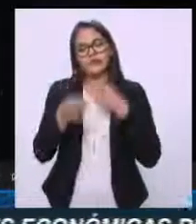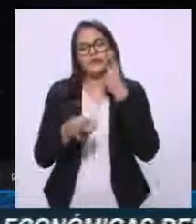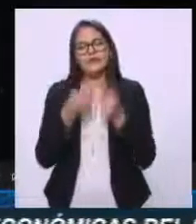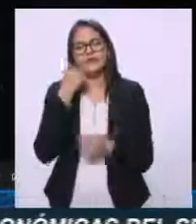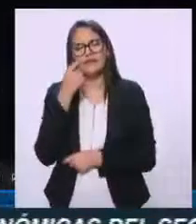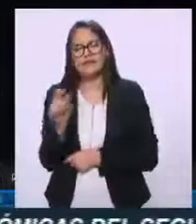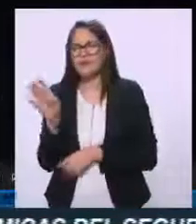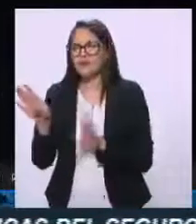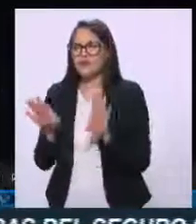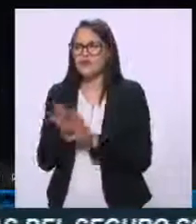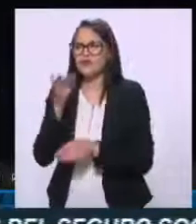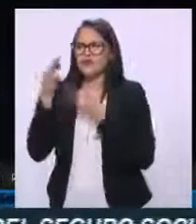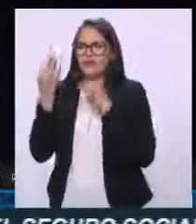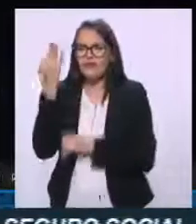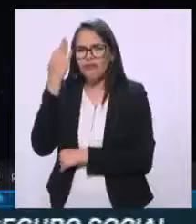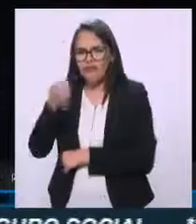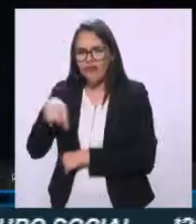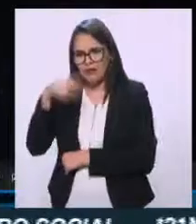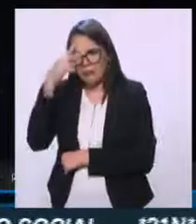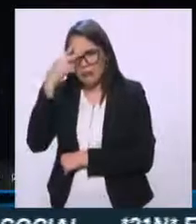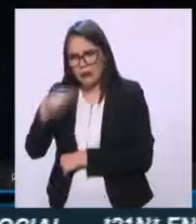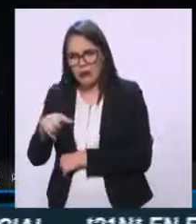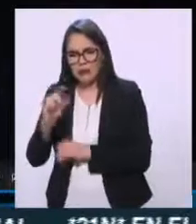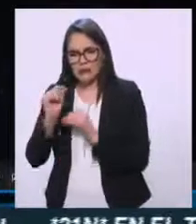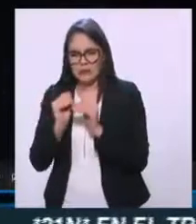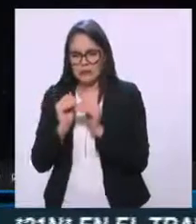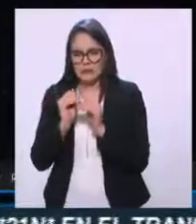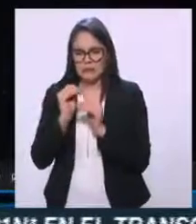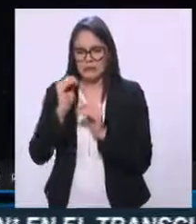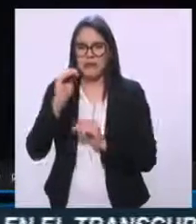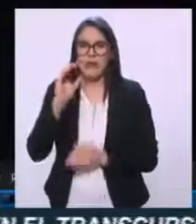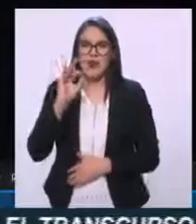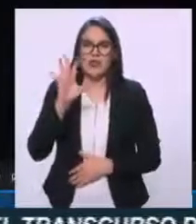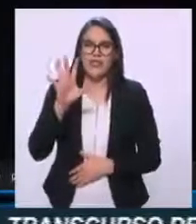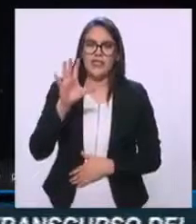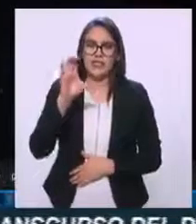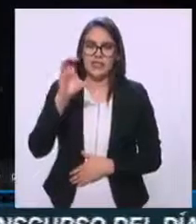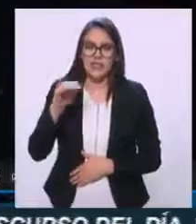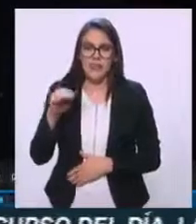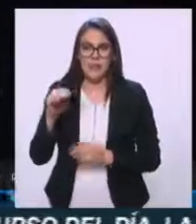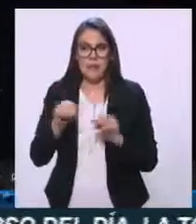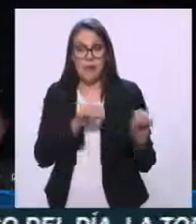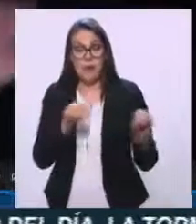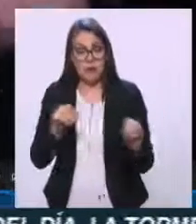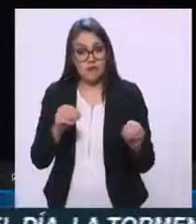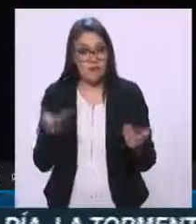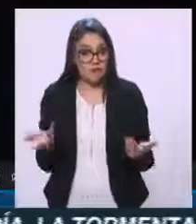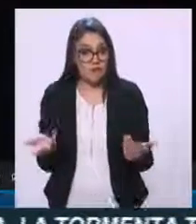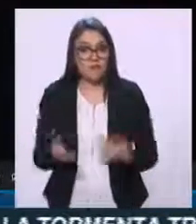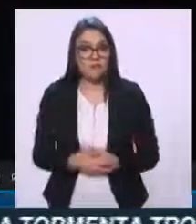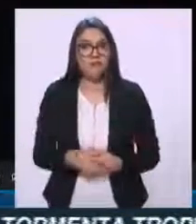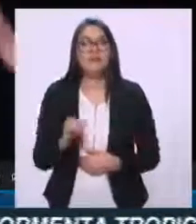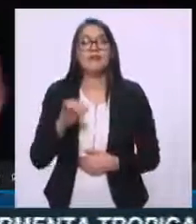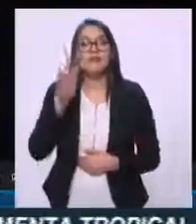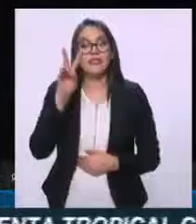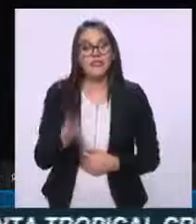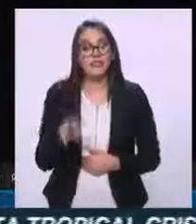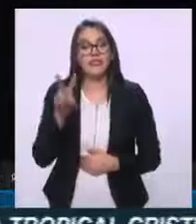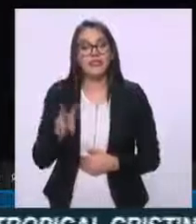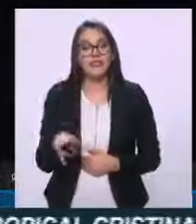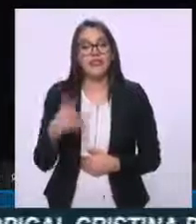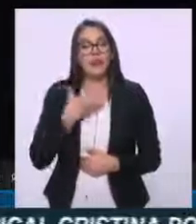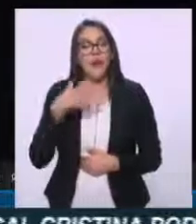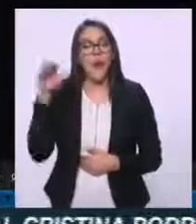supuesta noticia falsa de que México se había movido 45 centímetros. Pues sí ocurrió alrededor del epicentro en la